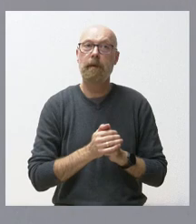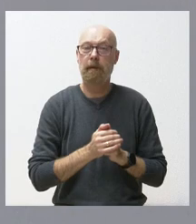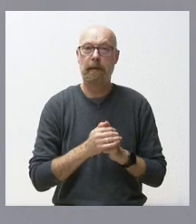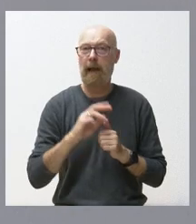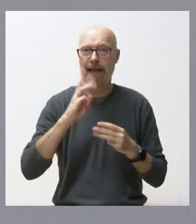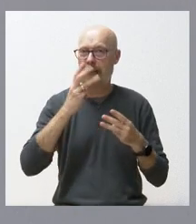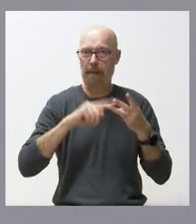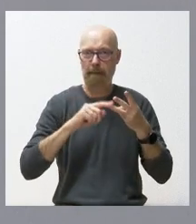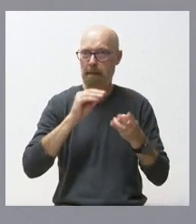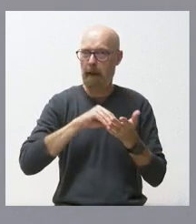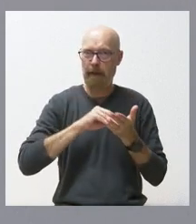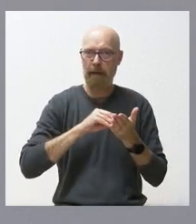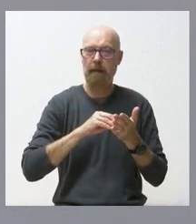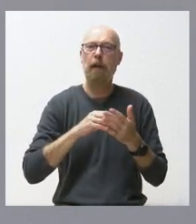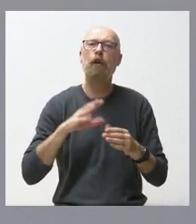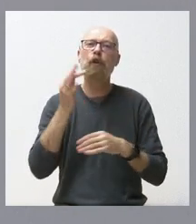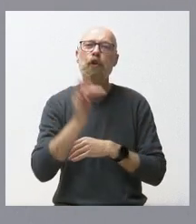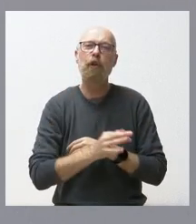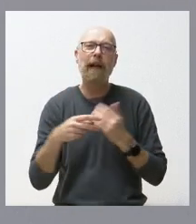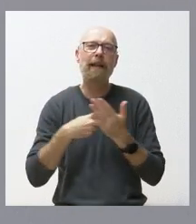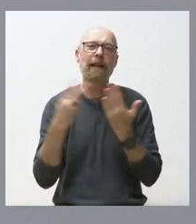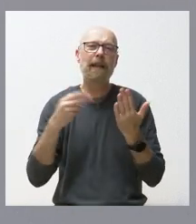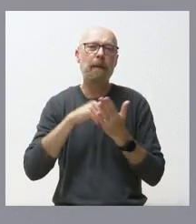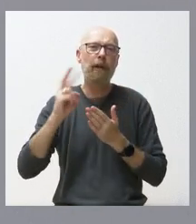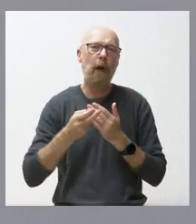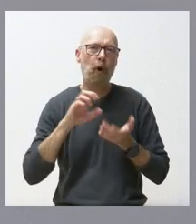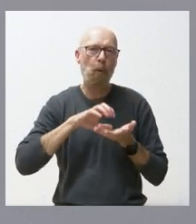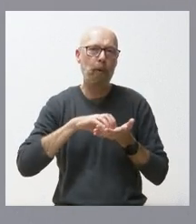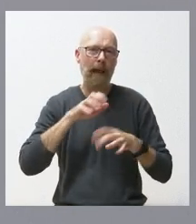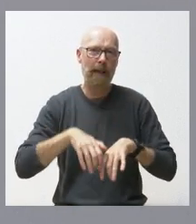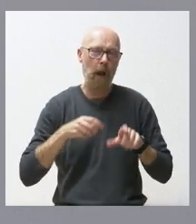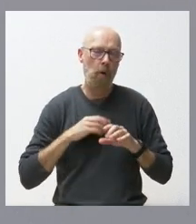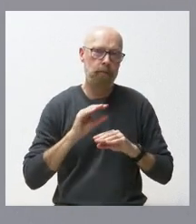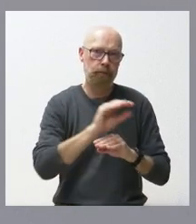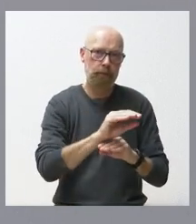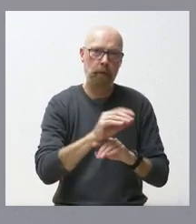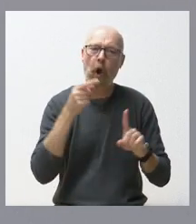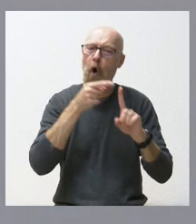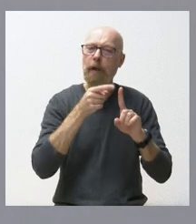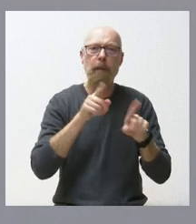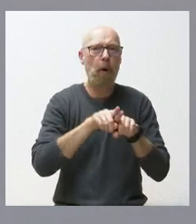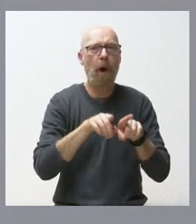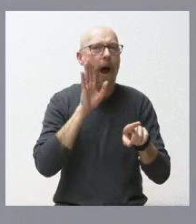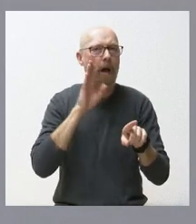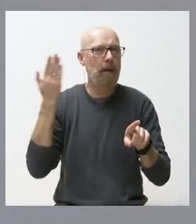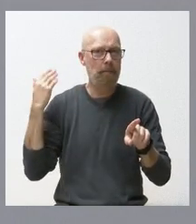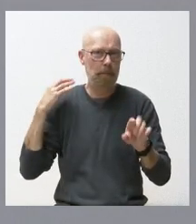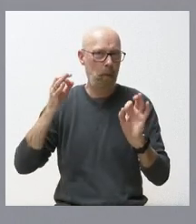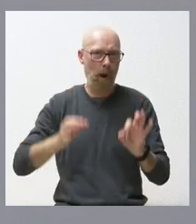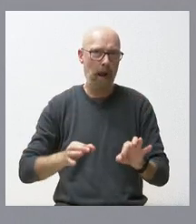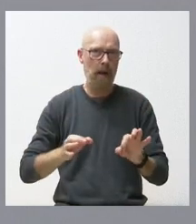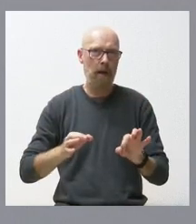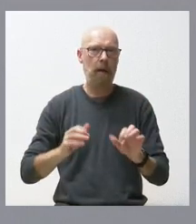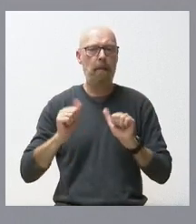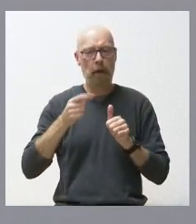total 17 millones de euros destinados por la Junta de Castilla y León. El destino es el mismo que en ejercicios anteriores que comenzó el año